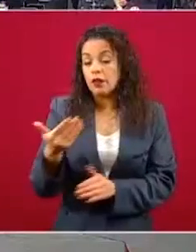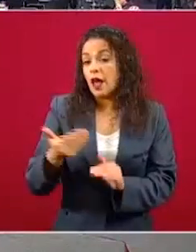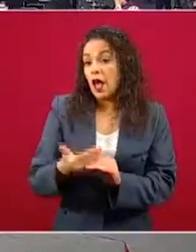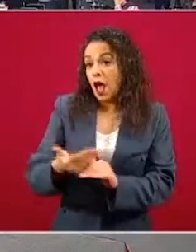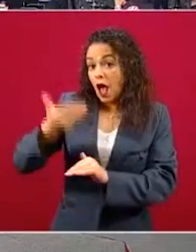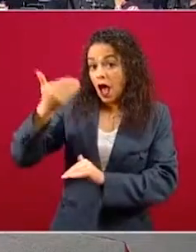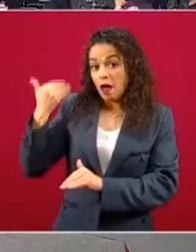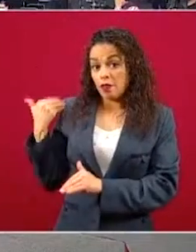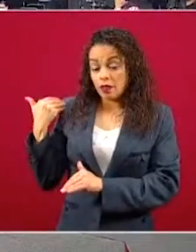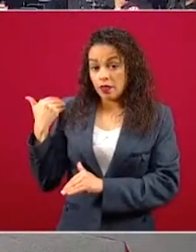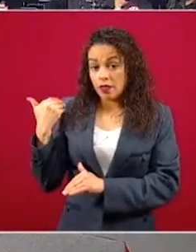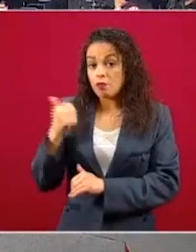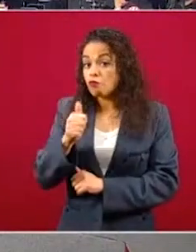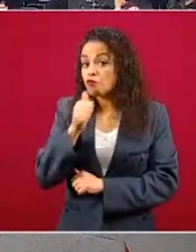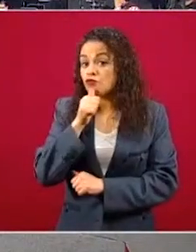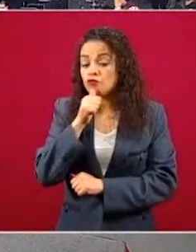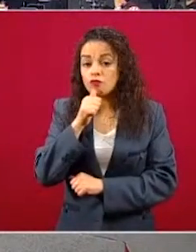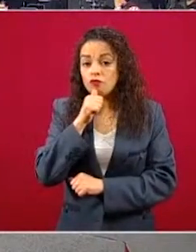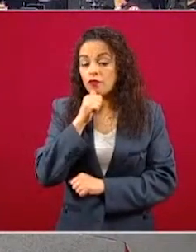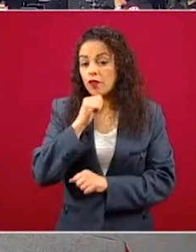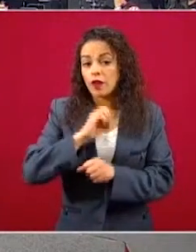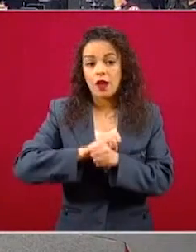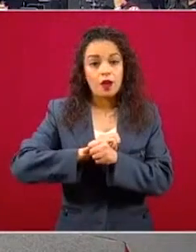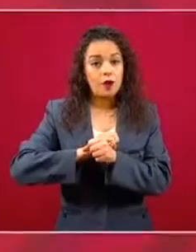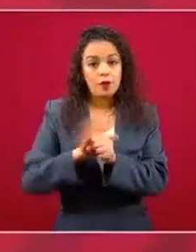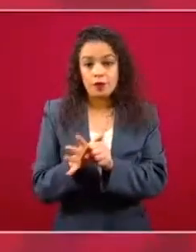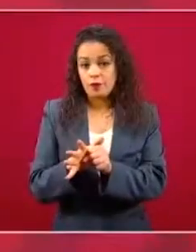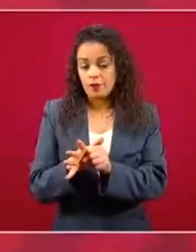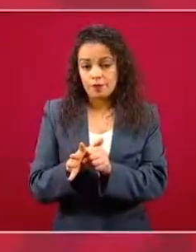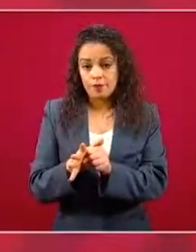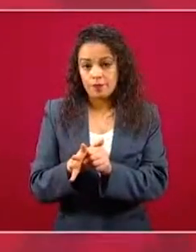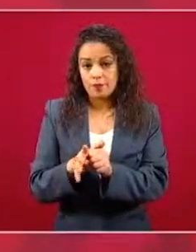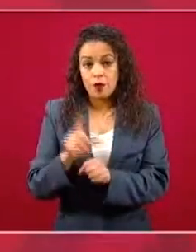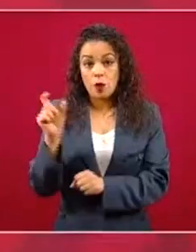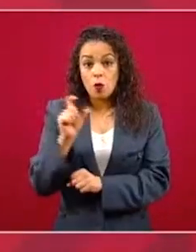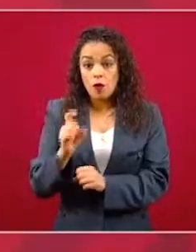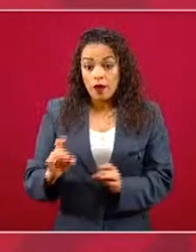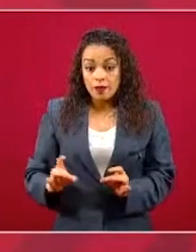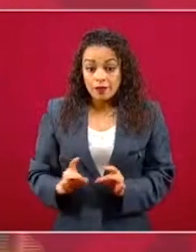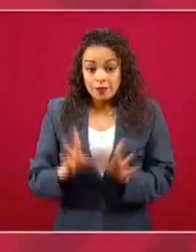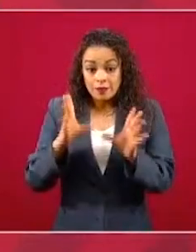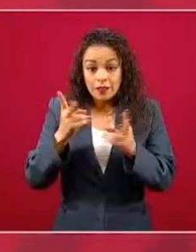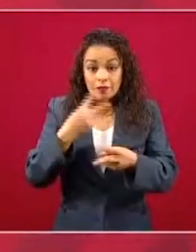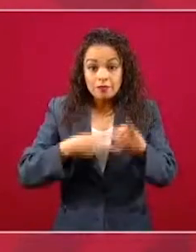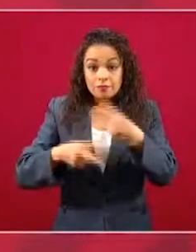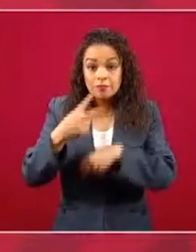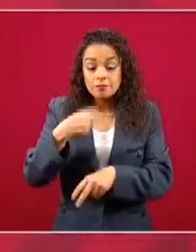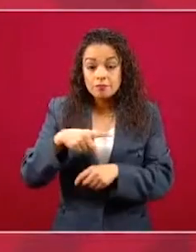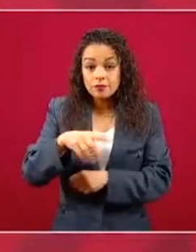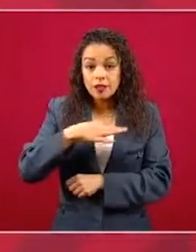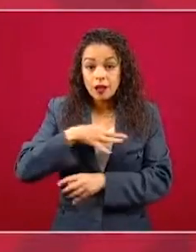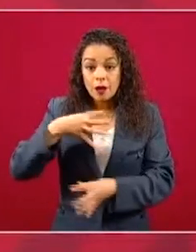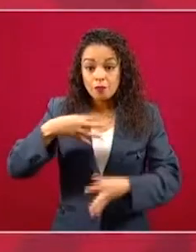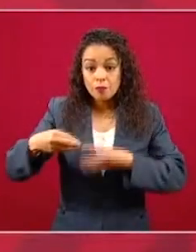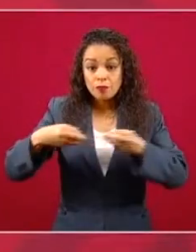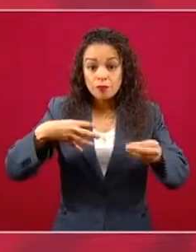De modo que cuando aparece la pandemia, ya nosotros ya habíamos iniciado